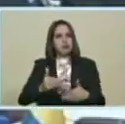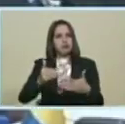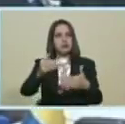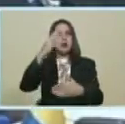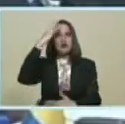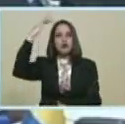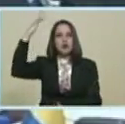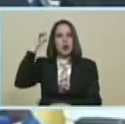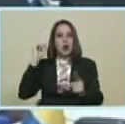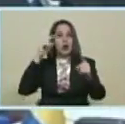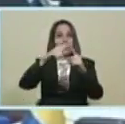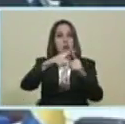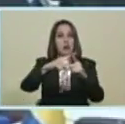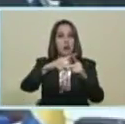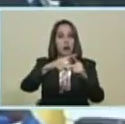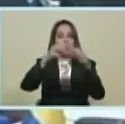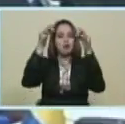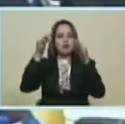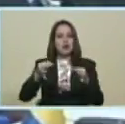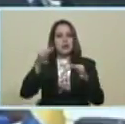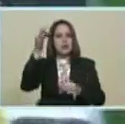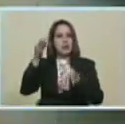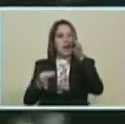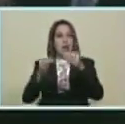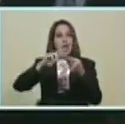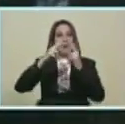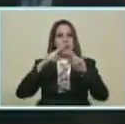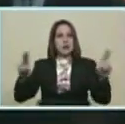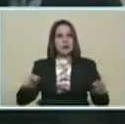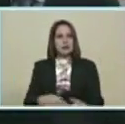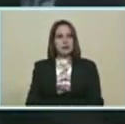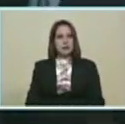sueños Y objetivos De justicia Y de paz